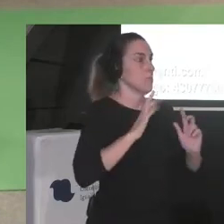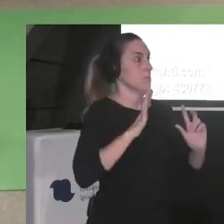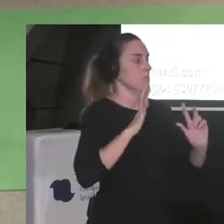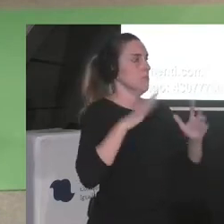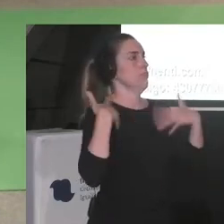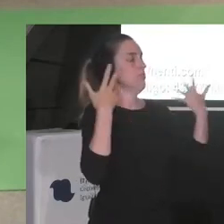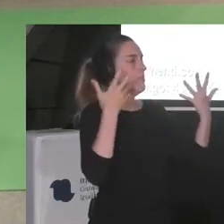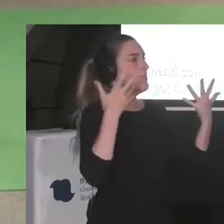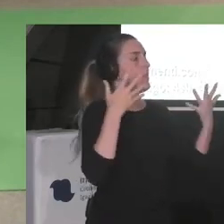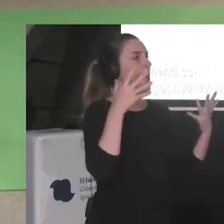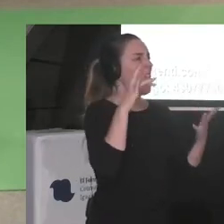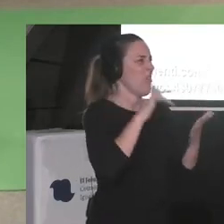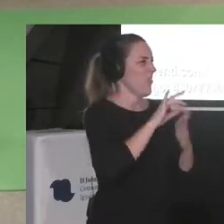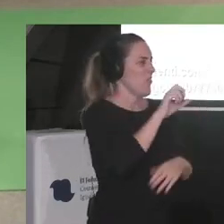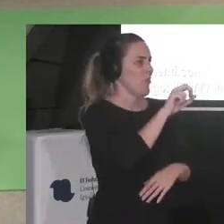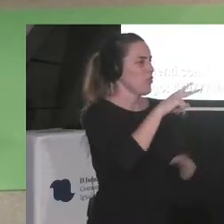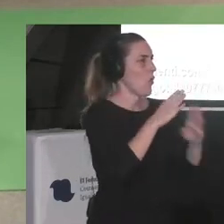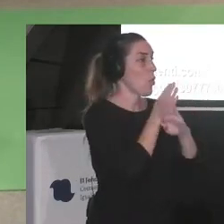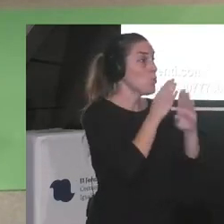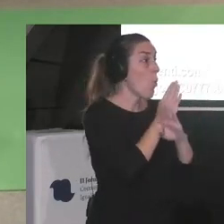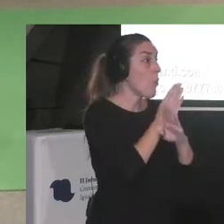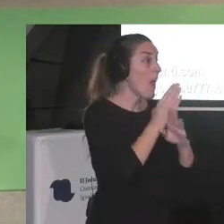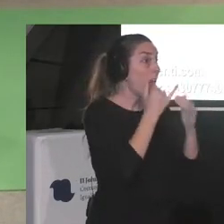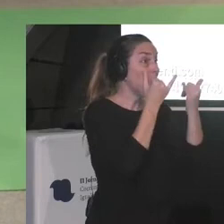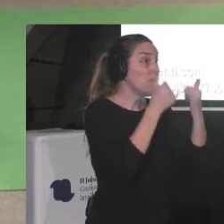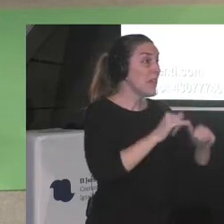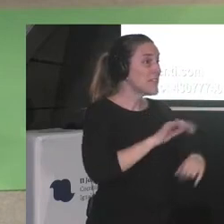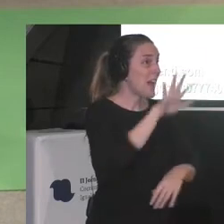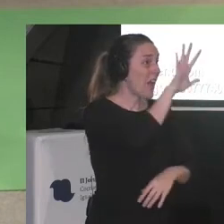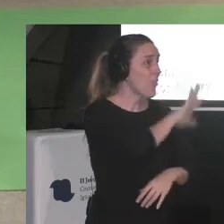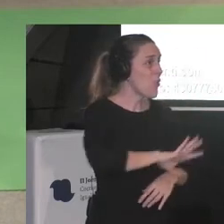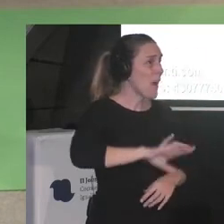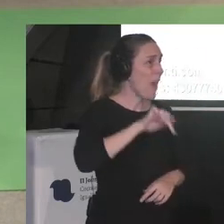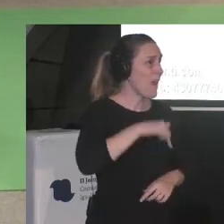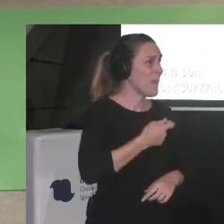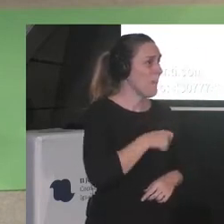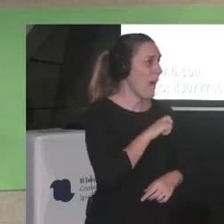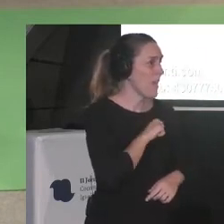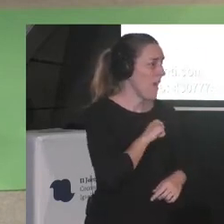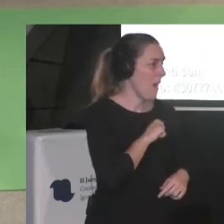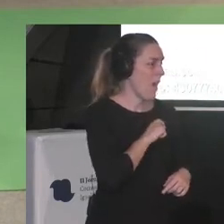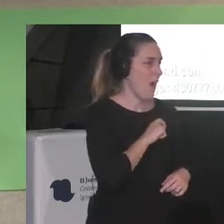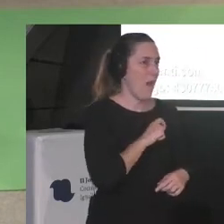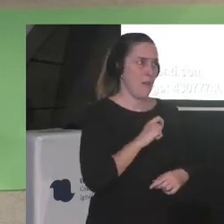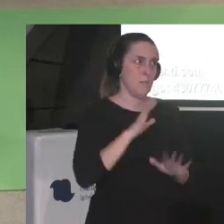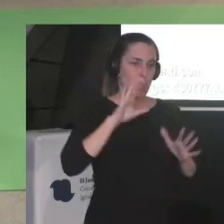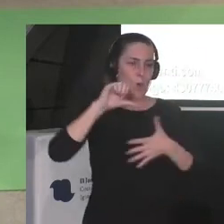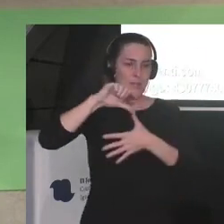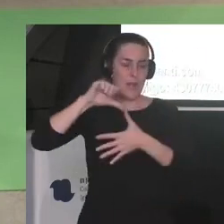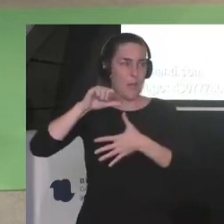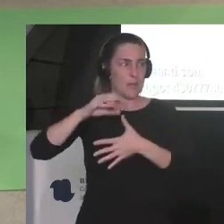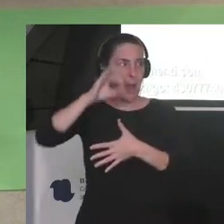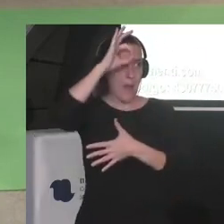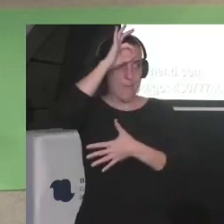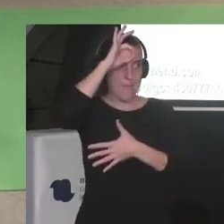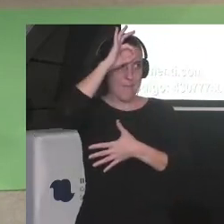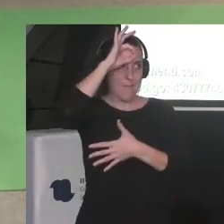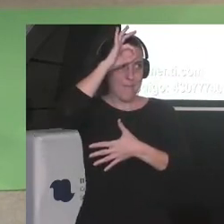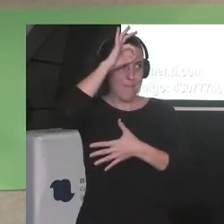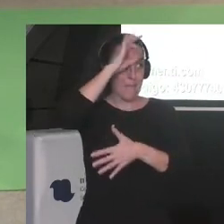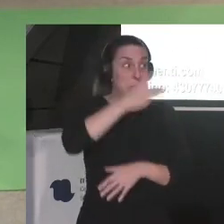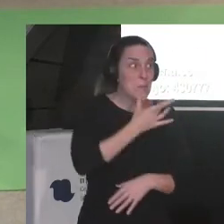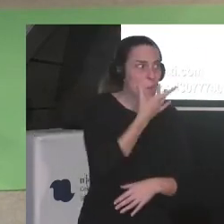el 12 de octubre fuera la fiesta nacional de este país no mucha gente en Latinoamérica sabe eso es una vergüenza tan